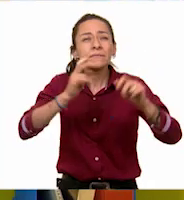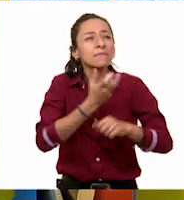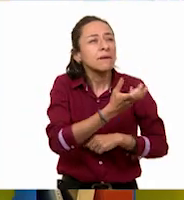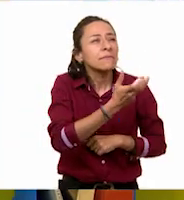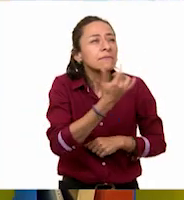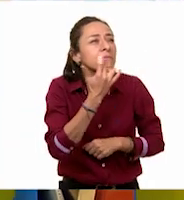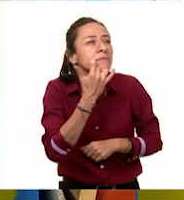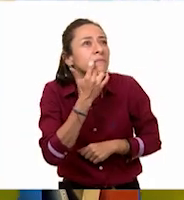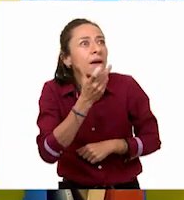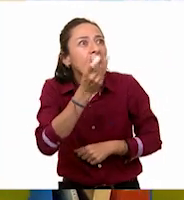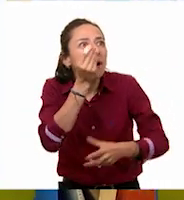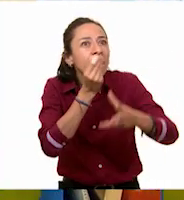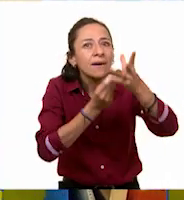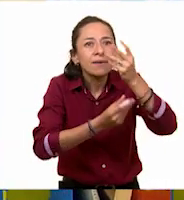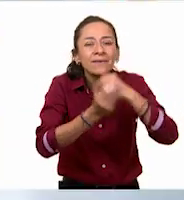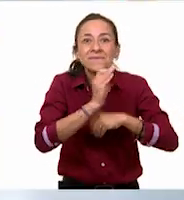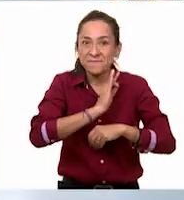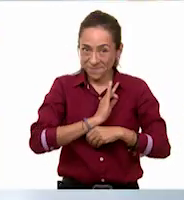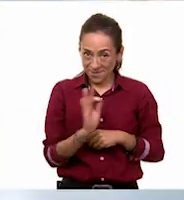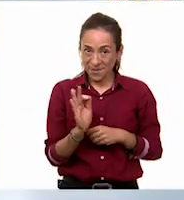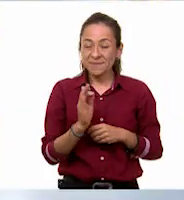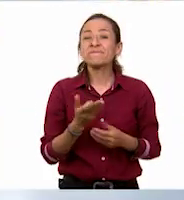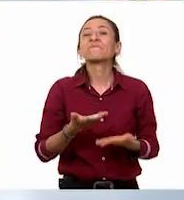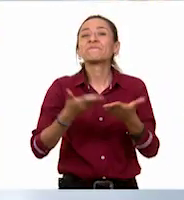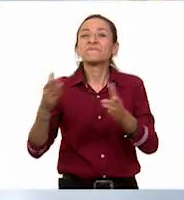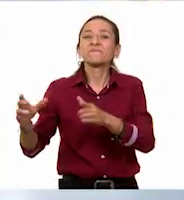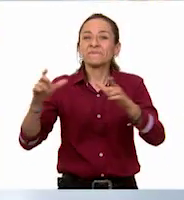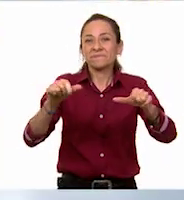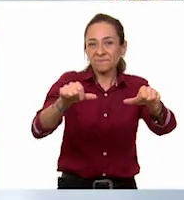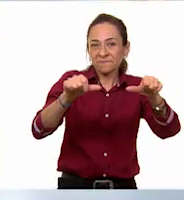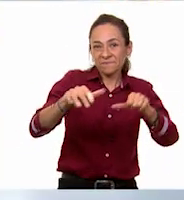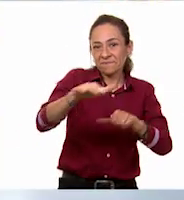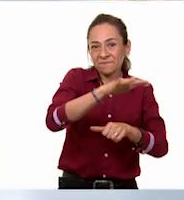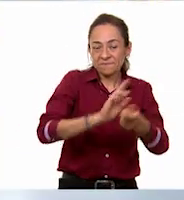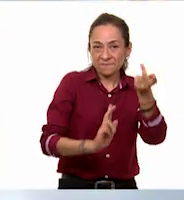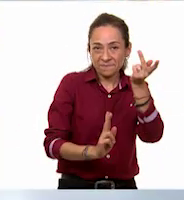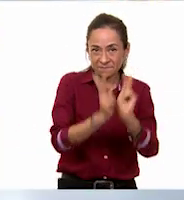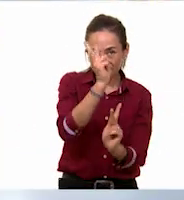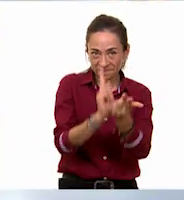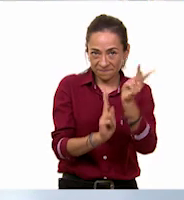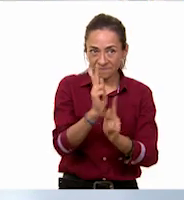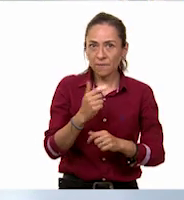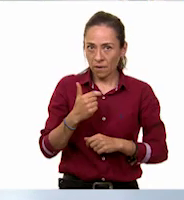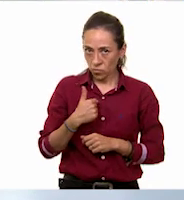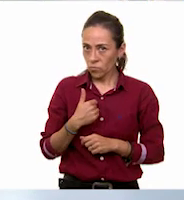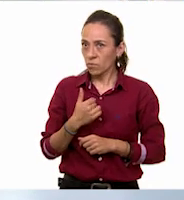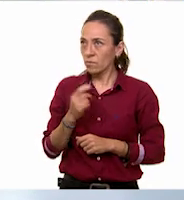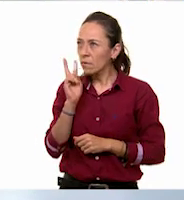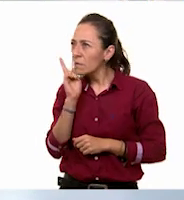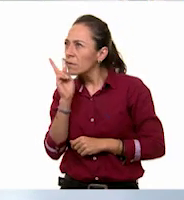¿Qué les parece si pasamos rápidamente al área de plantas? Claro que sí. Voy a seguir las flechas. Por favor.